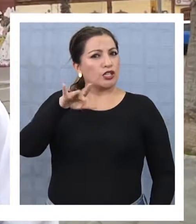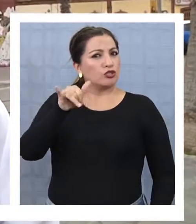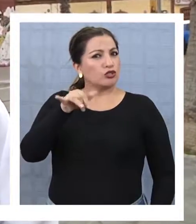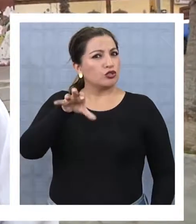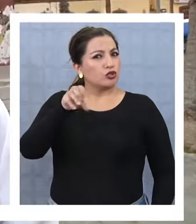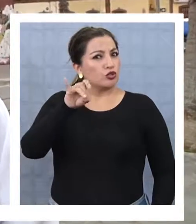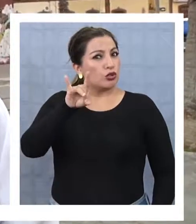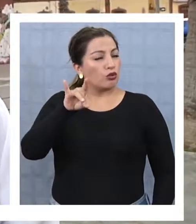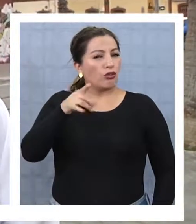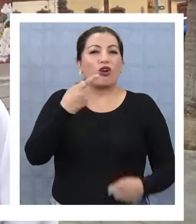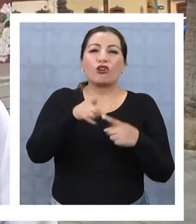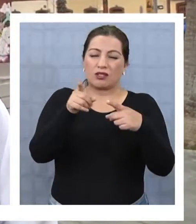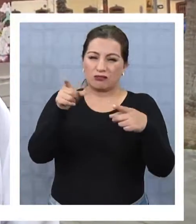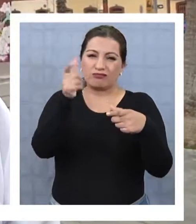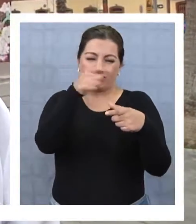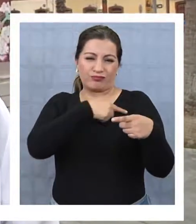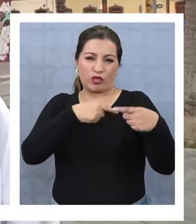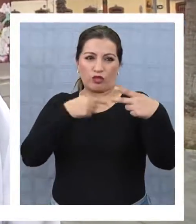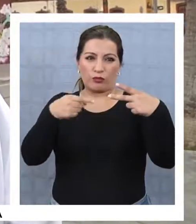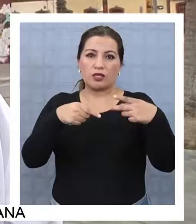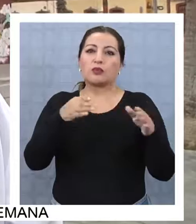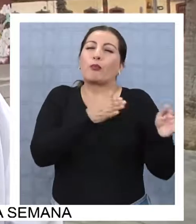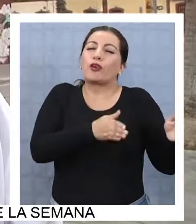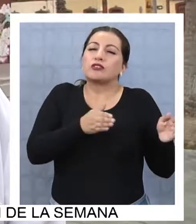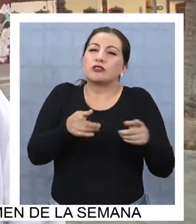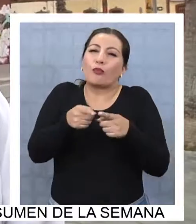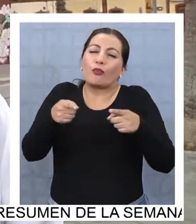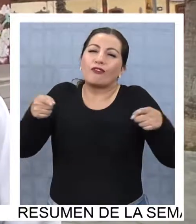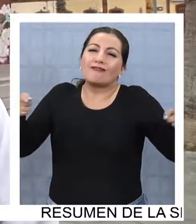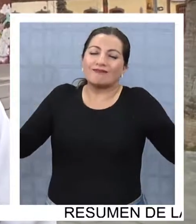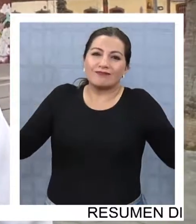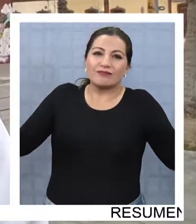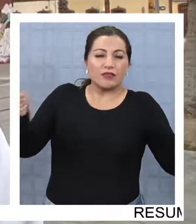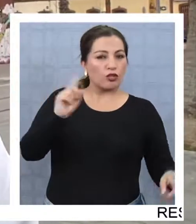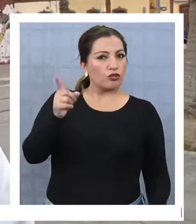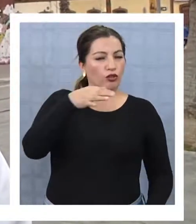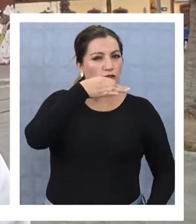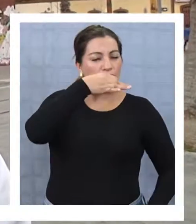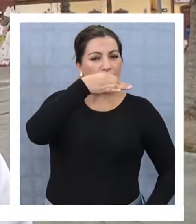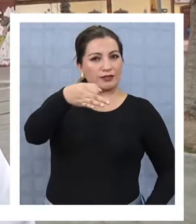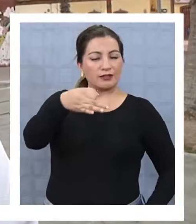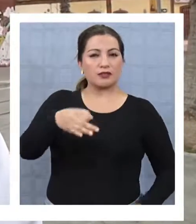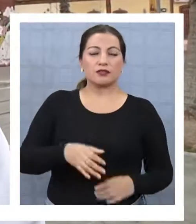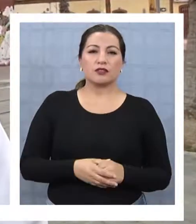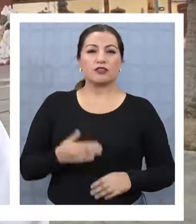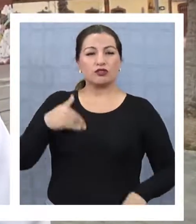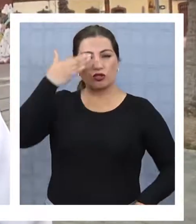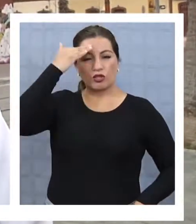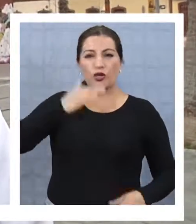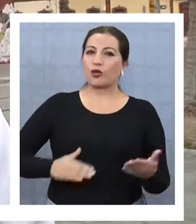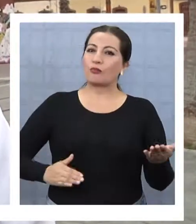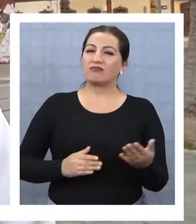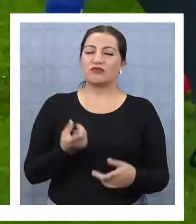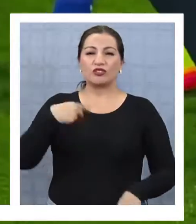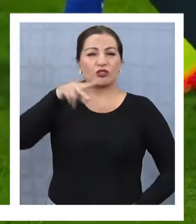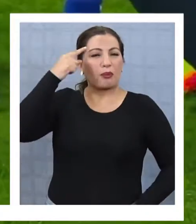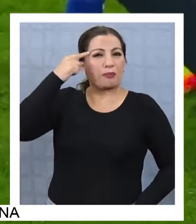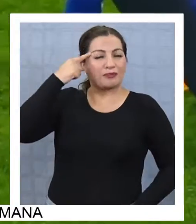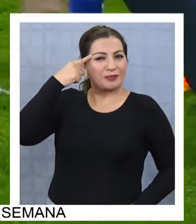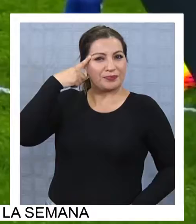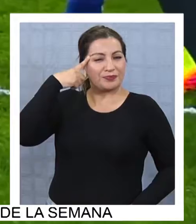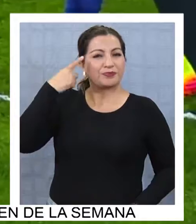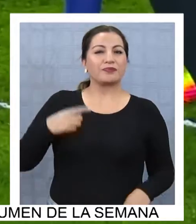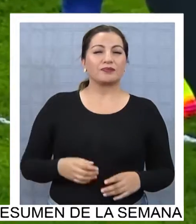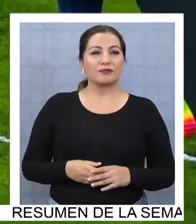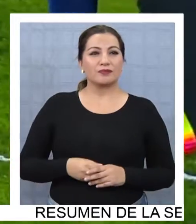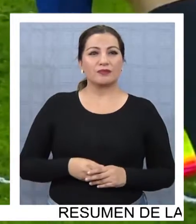hay que renovar el plantel. Y para eso es un proceso largo. No estamos hablando de... Yo creo que hay que empezar a pensar en